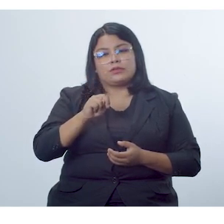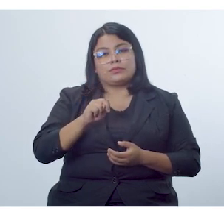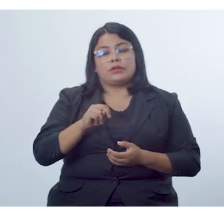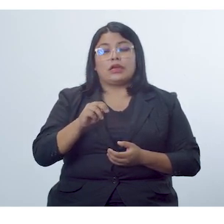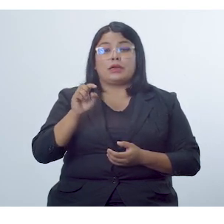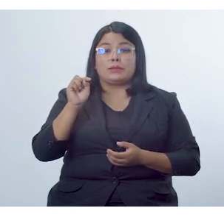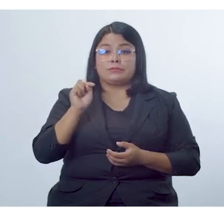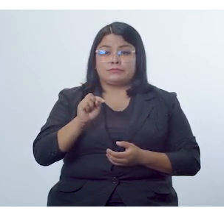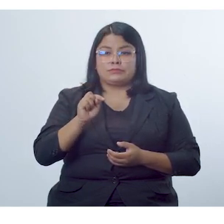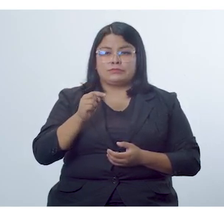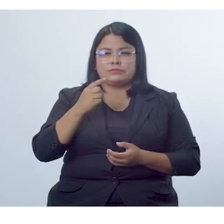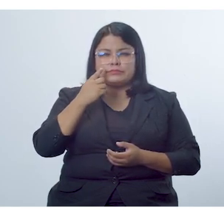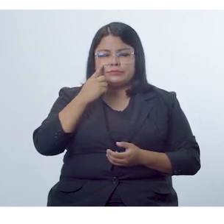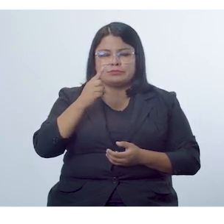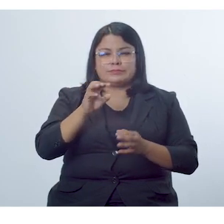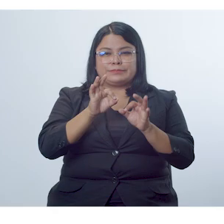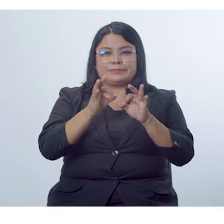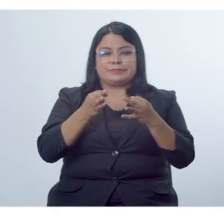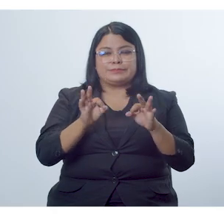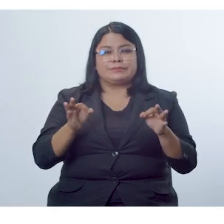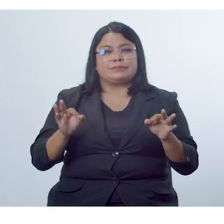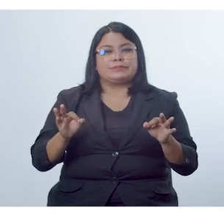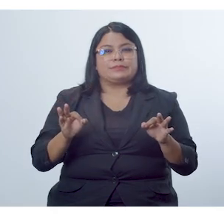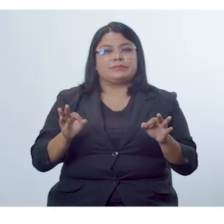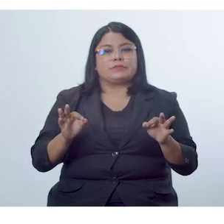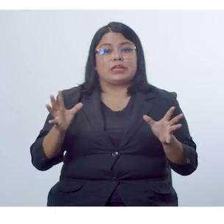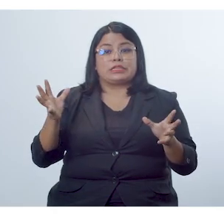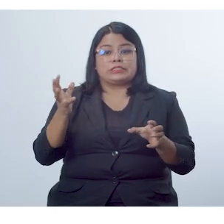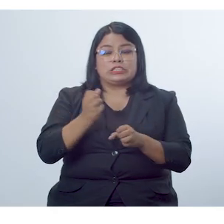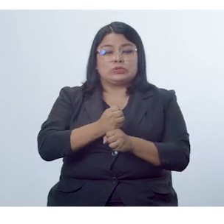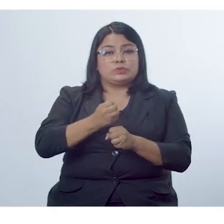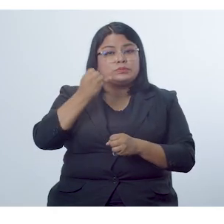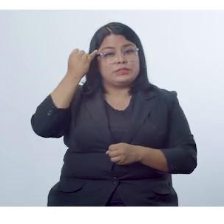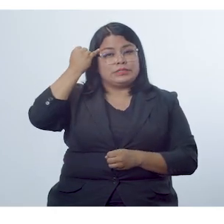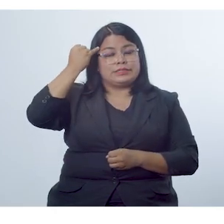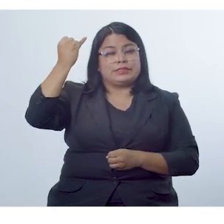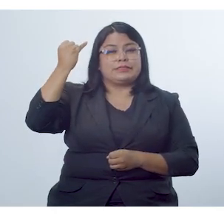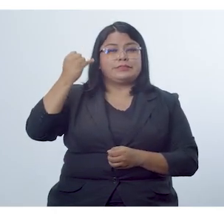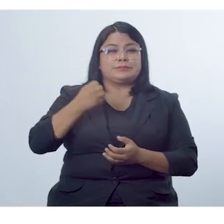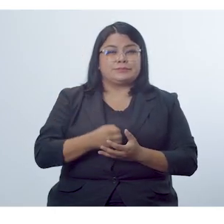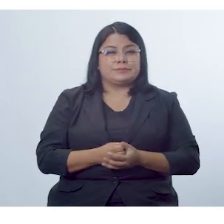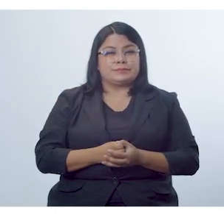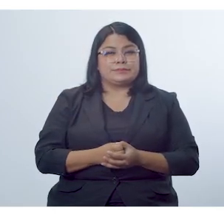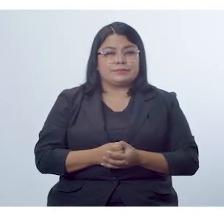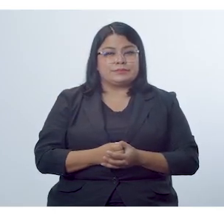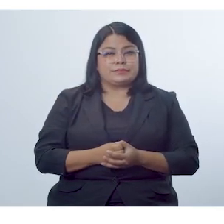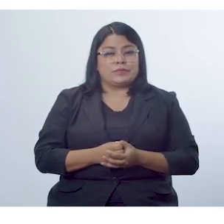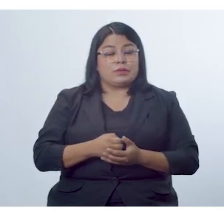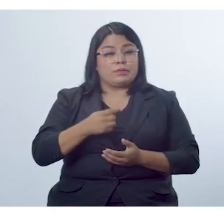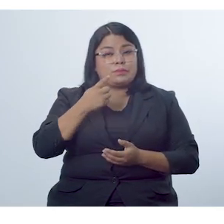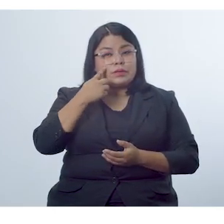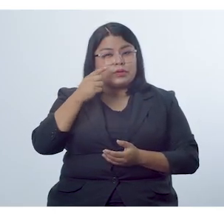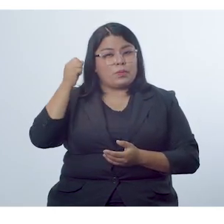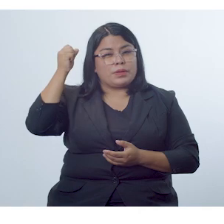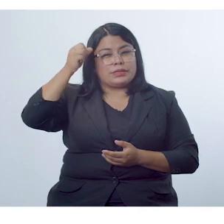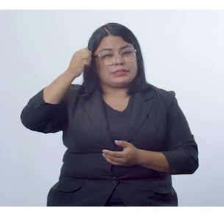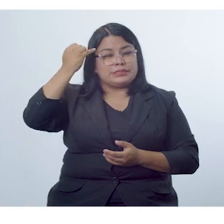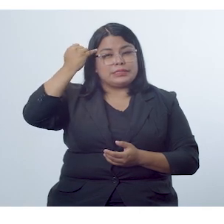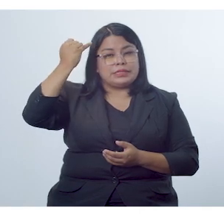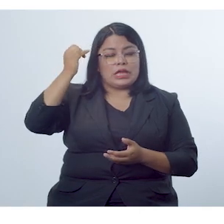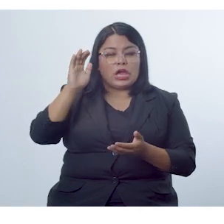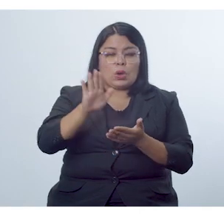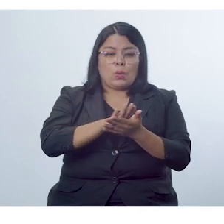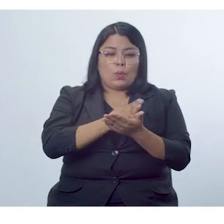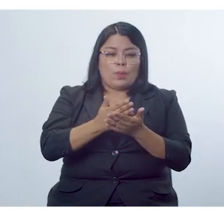consolidación tiene las siguientes frases. Resumir las ideas principales. Interpretar ideas.